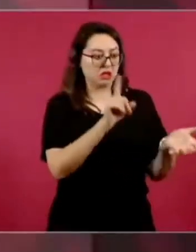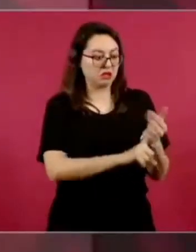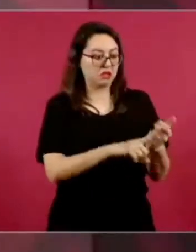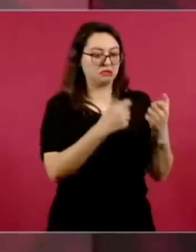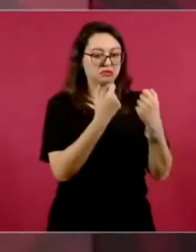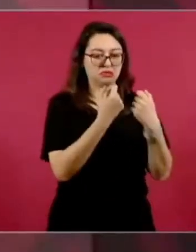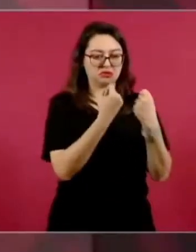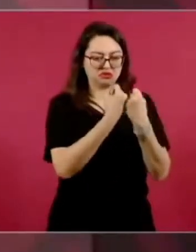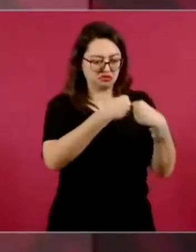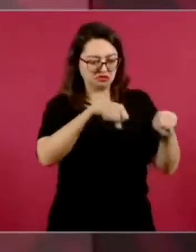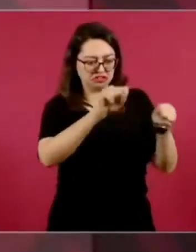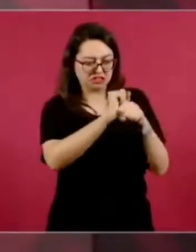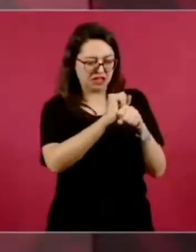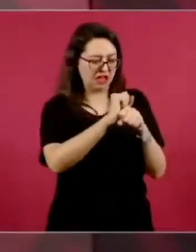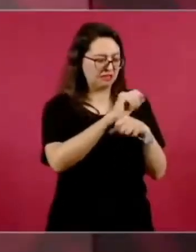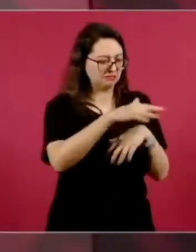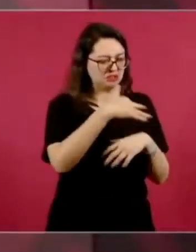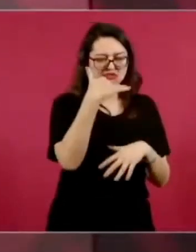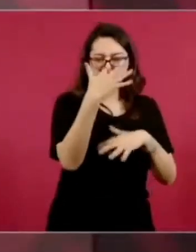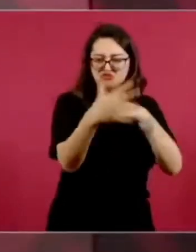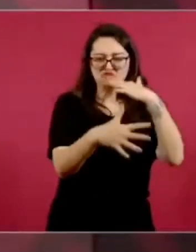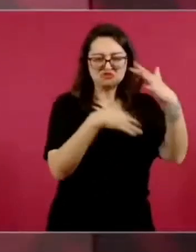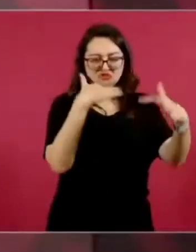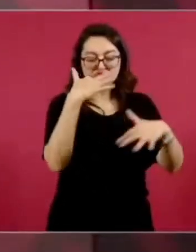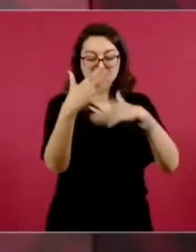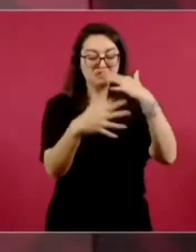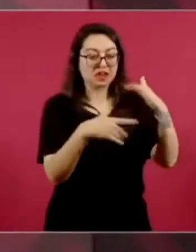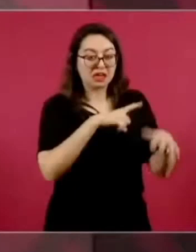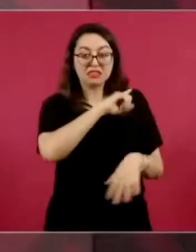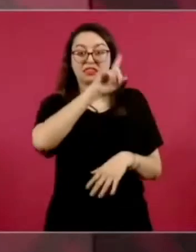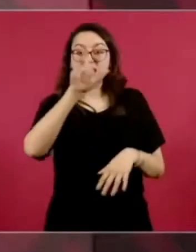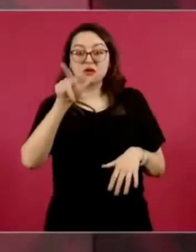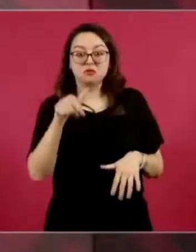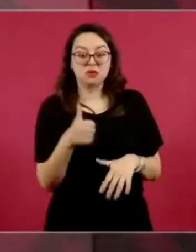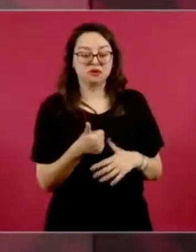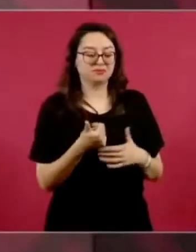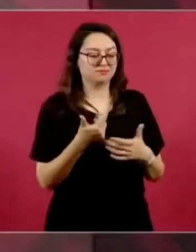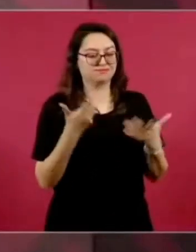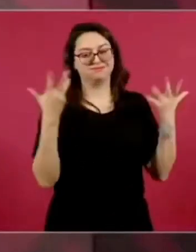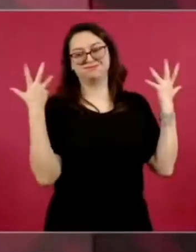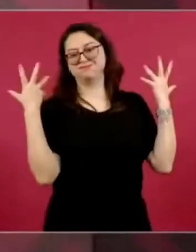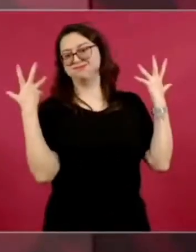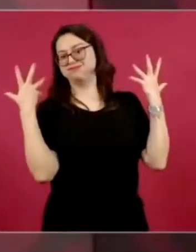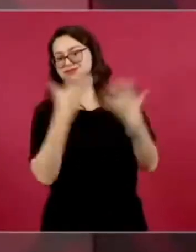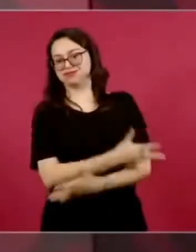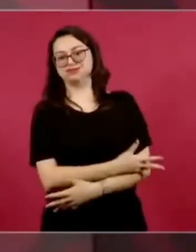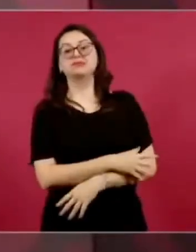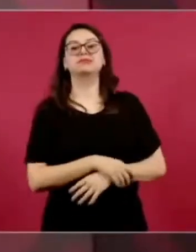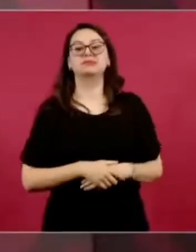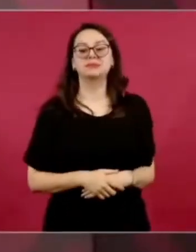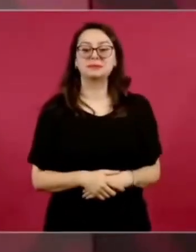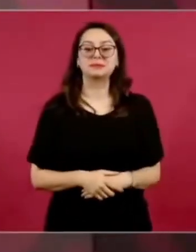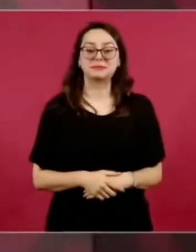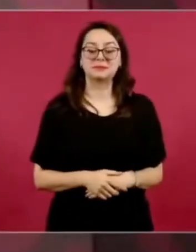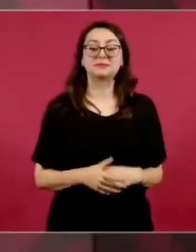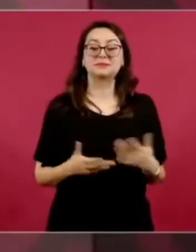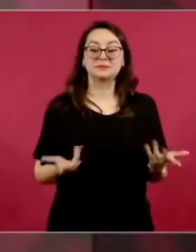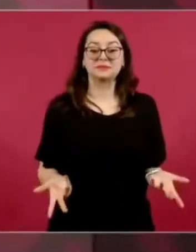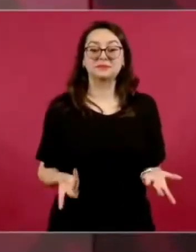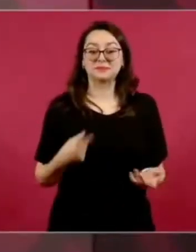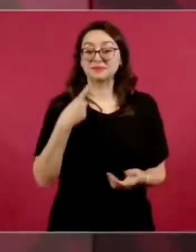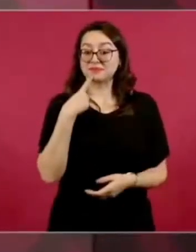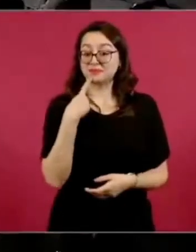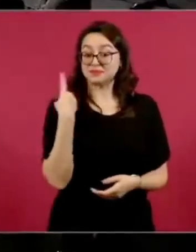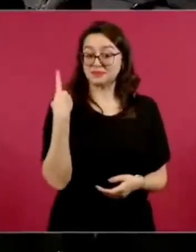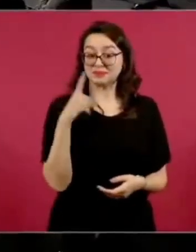y ya todo lo que después resultó y dejaron la denuncia